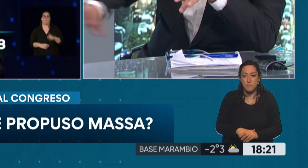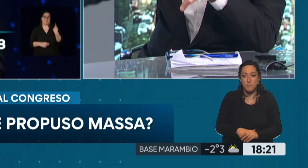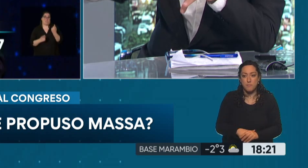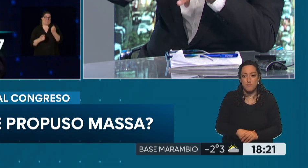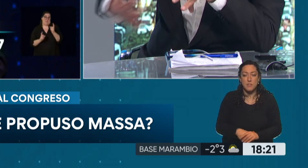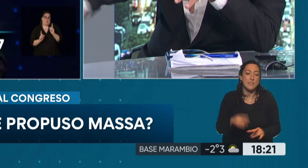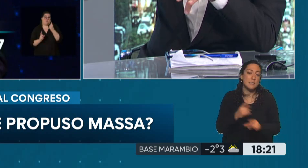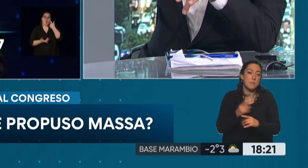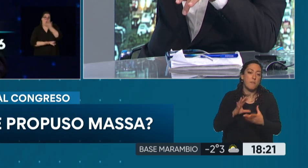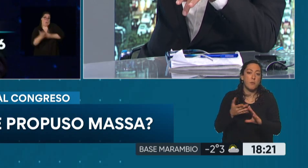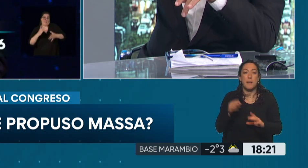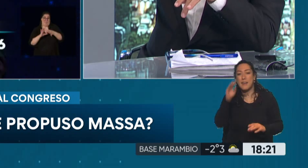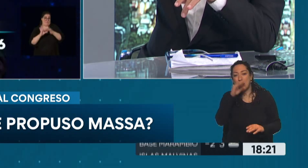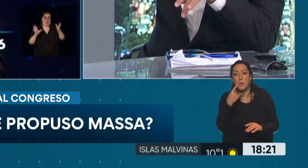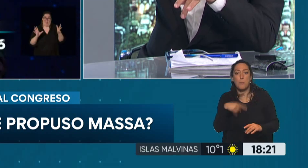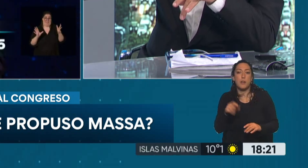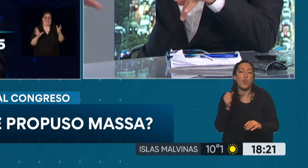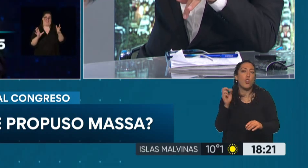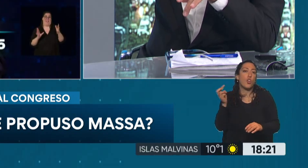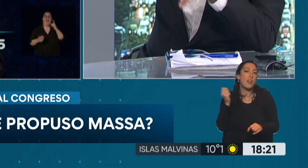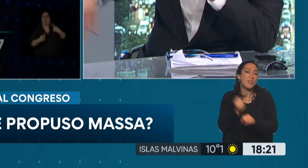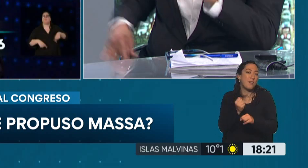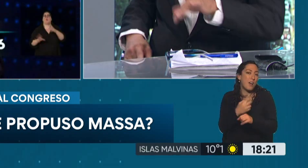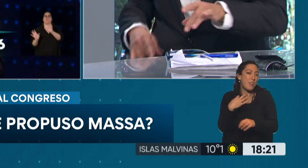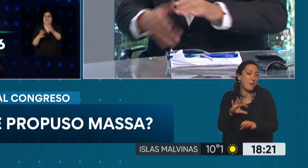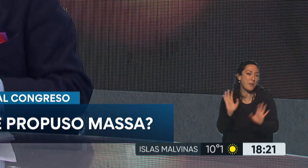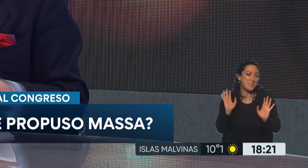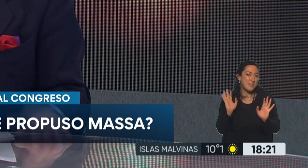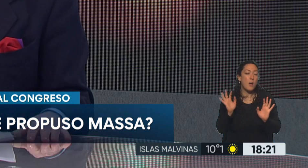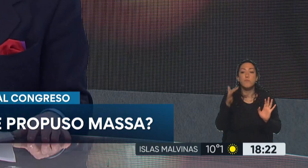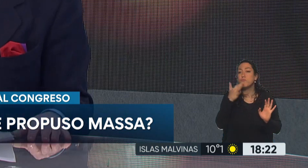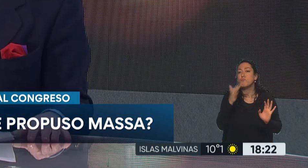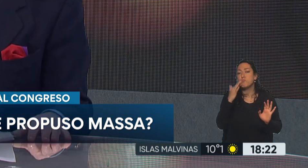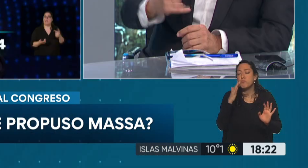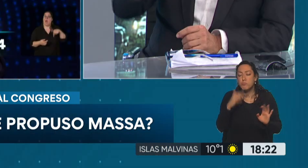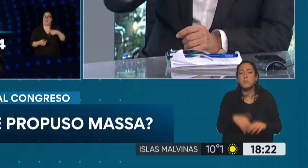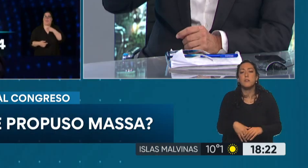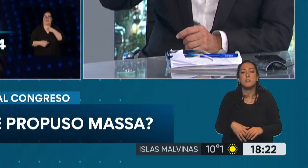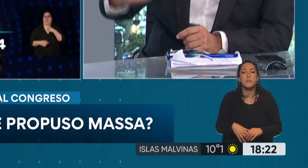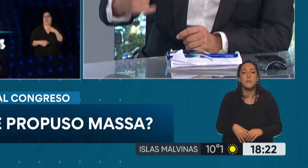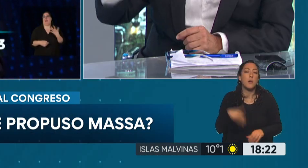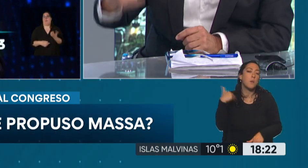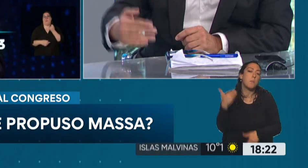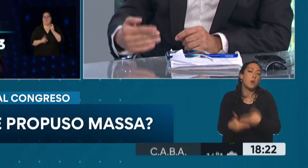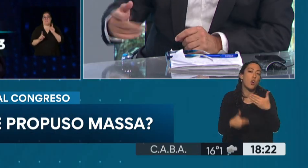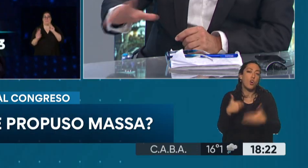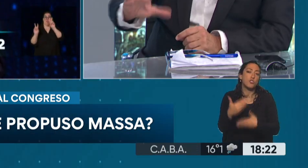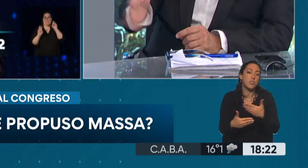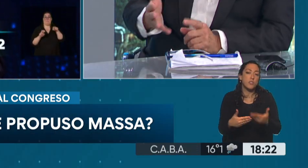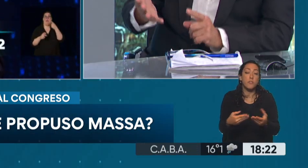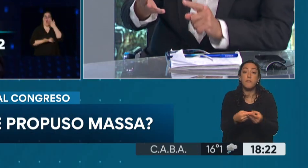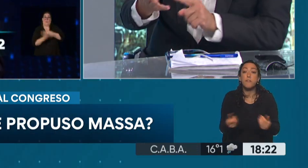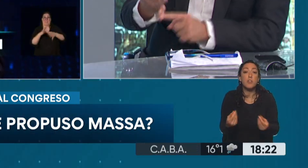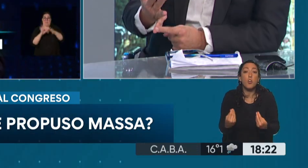existe la posibilidad del negro, porque el negro te obligaría a trabajar con dólares, por ejemplo. Ahí va. Bueno, ya te comprendí. Eso en principio. Digo, es un proceso. Y un remate.